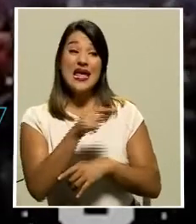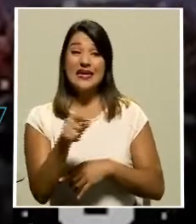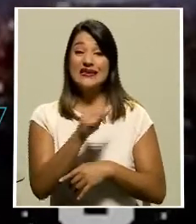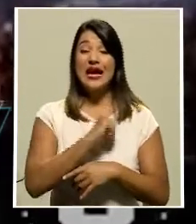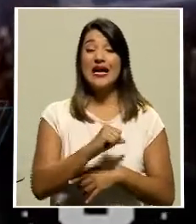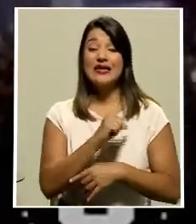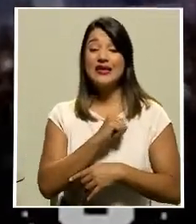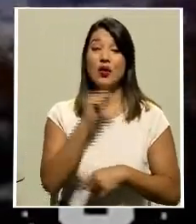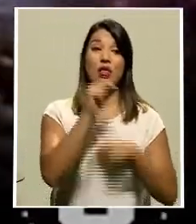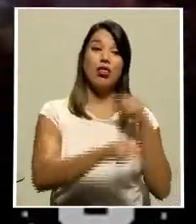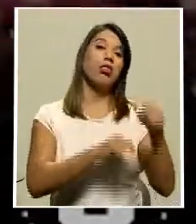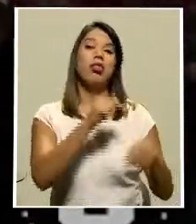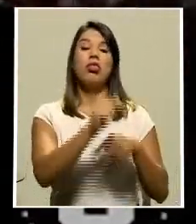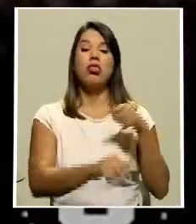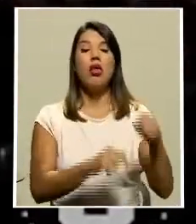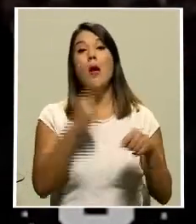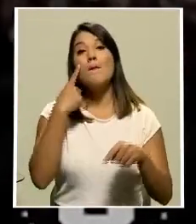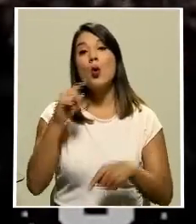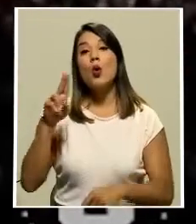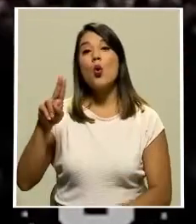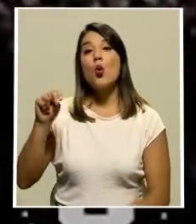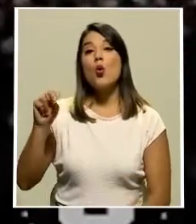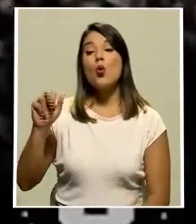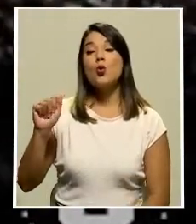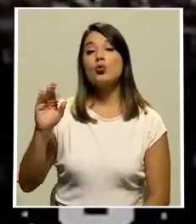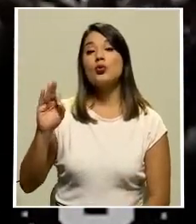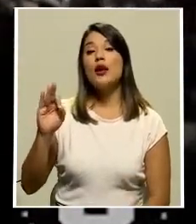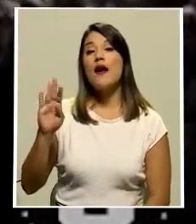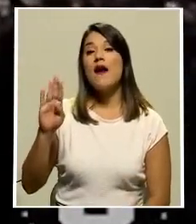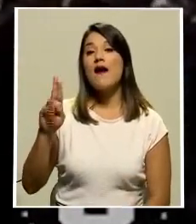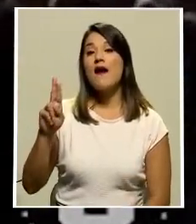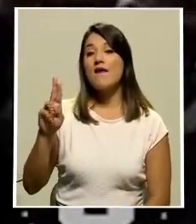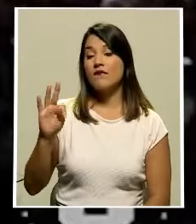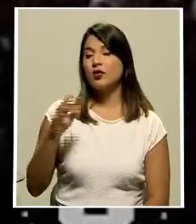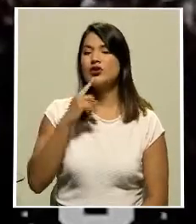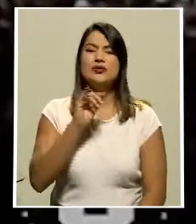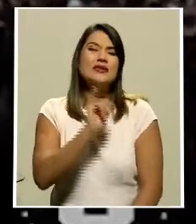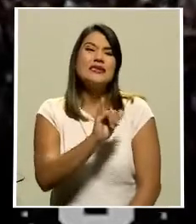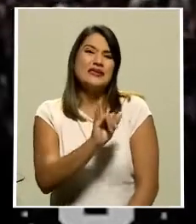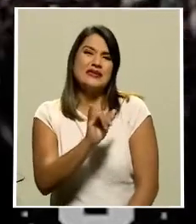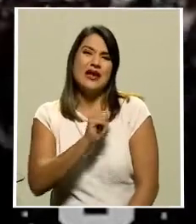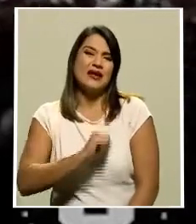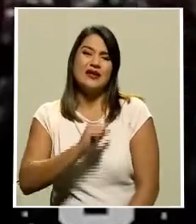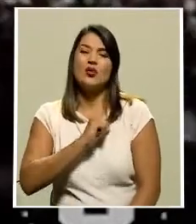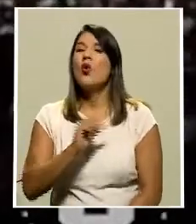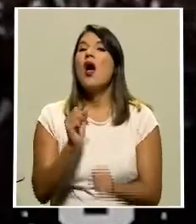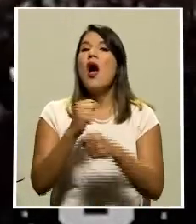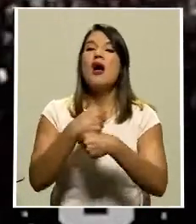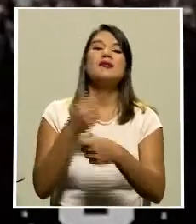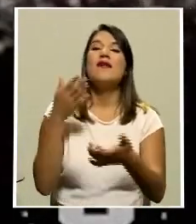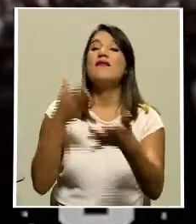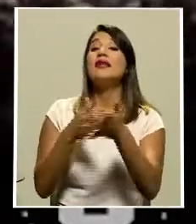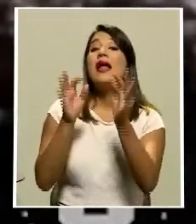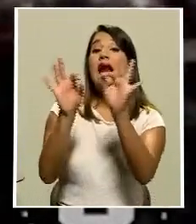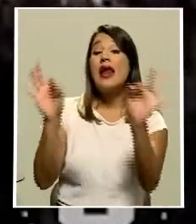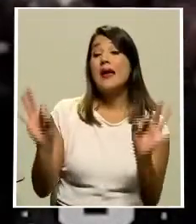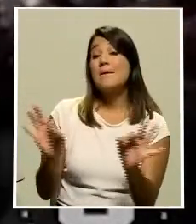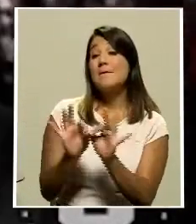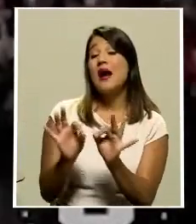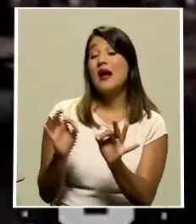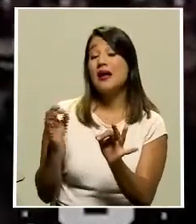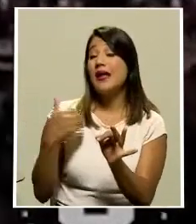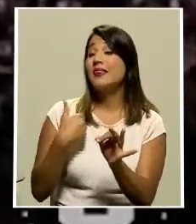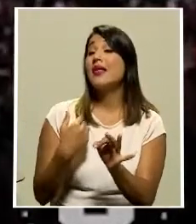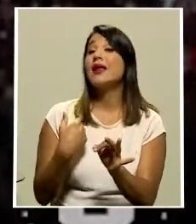la Unión de Clubes de Fútbol UNAFUD, que reprochó que de esta forma empañan el trabajo que vienen haciendo los equipos desde hace casi un año, con el fin de